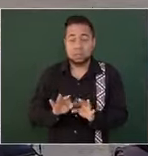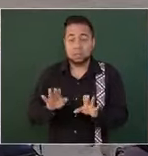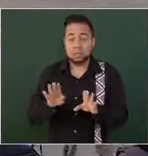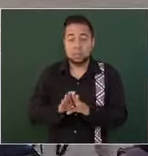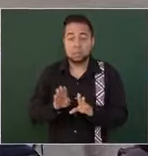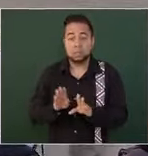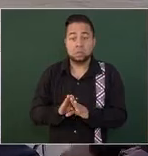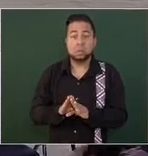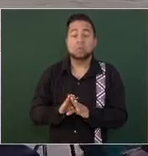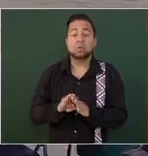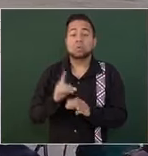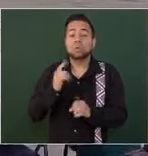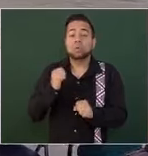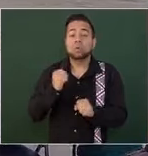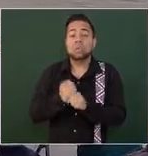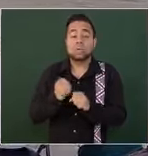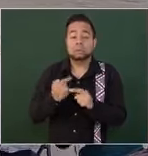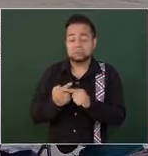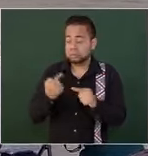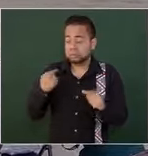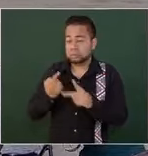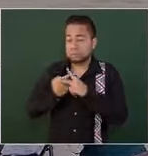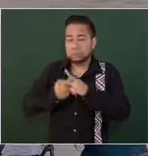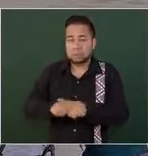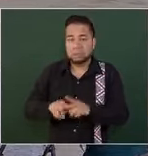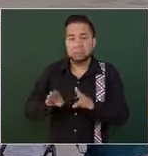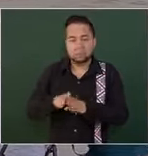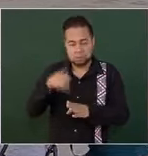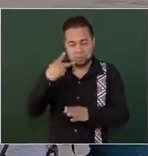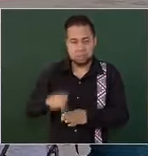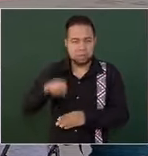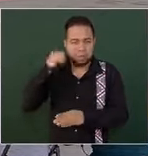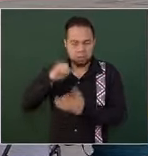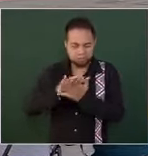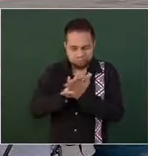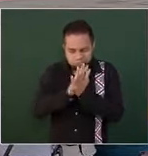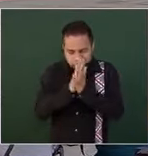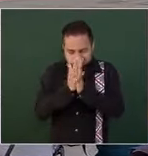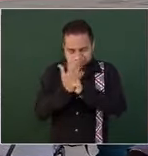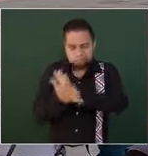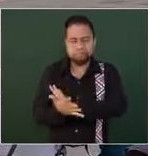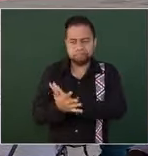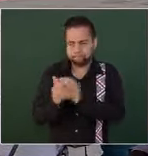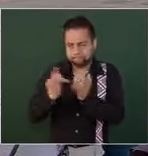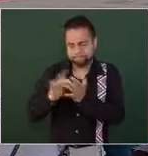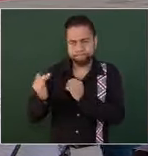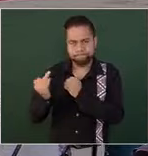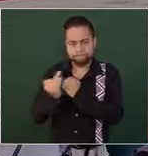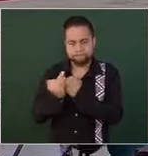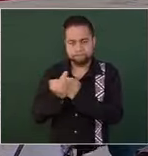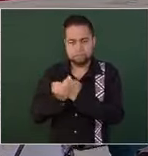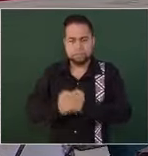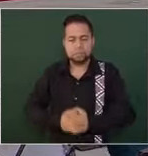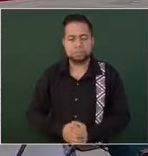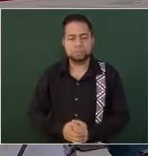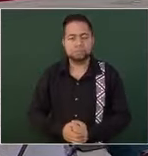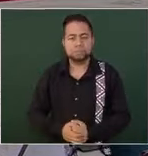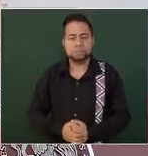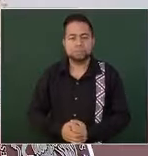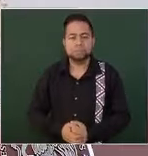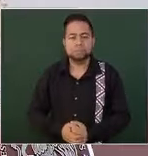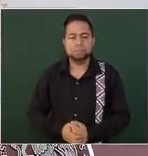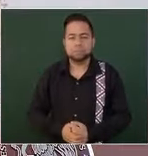12 meses del inicio de la transformación en nuestro estado de Oaxaca. Siguiendo sus